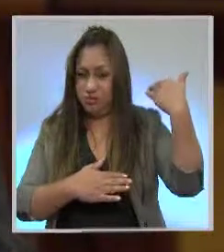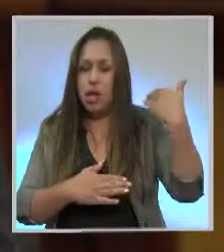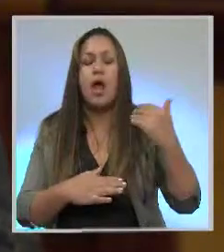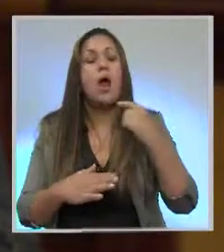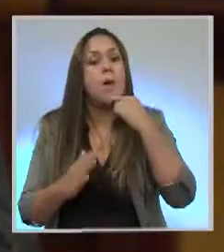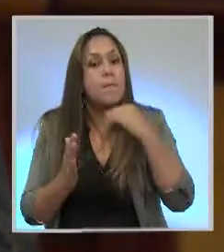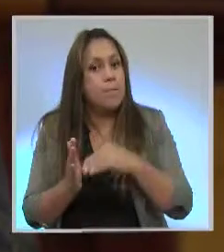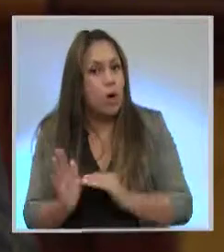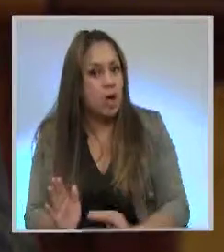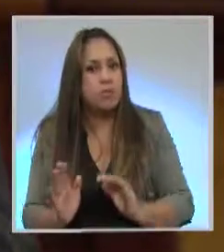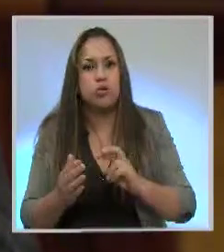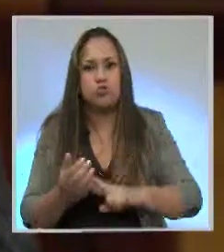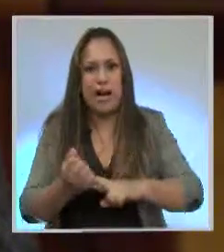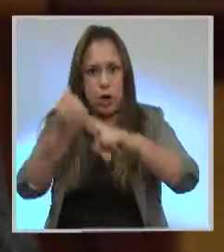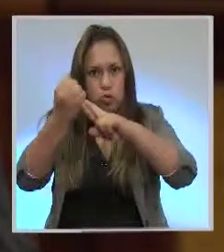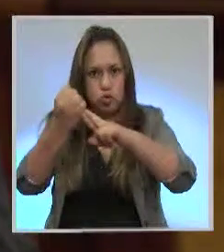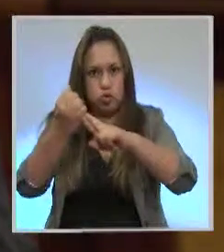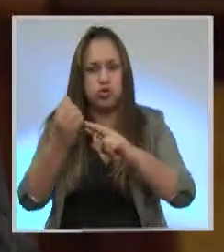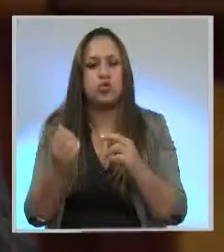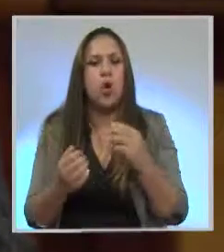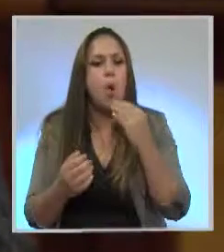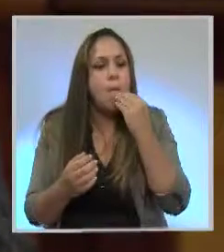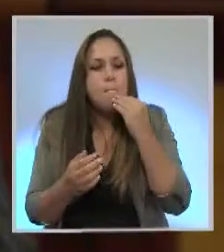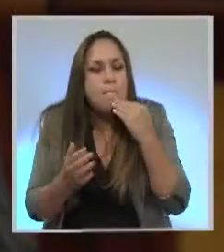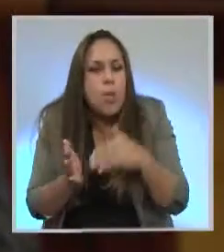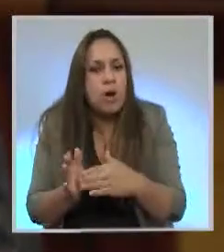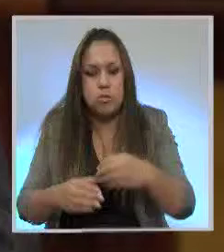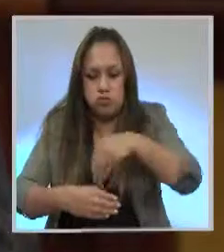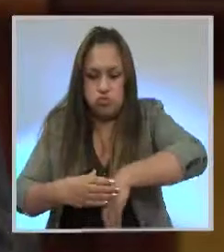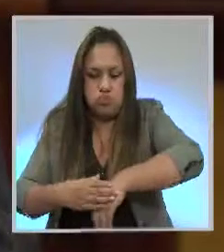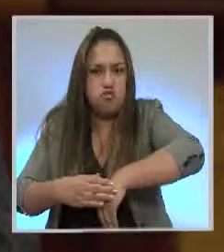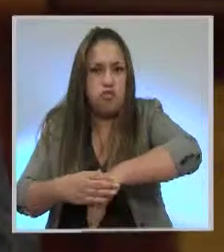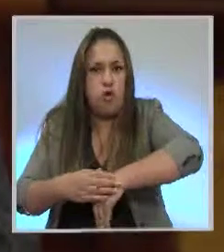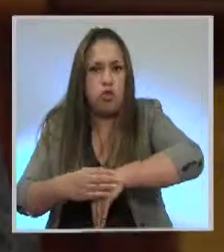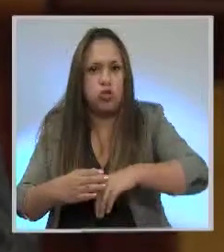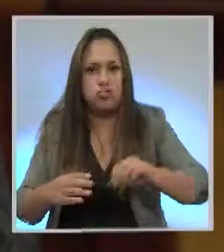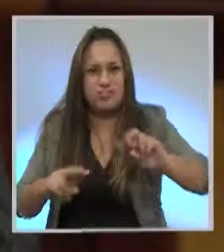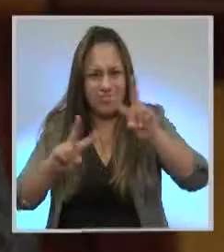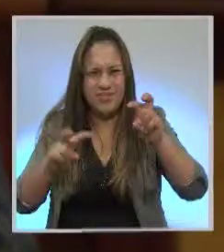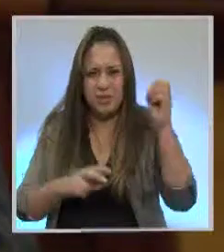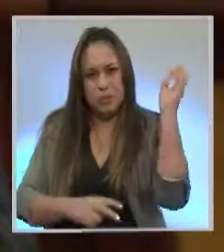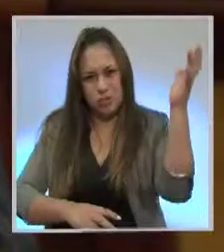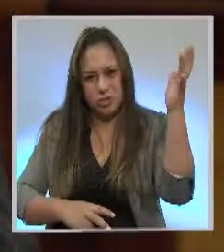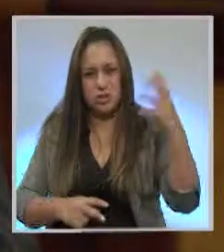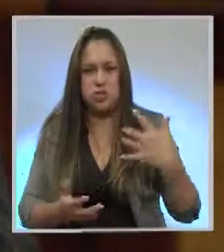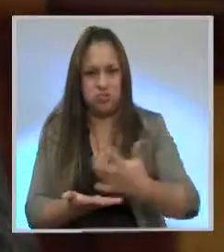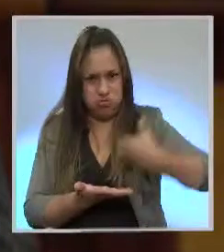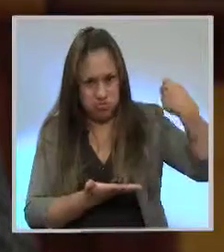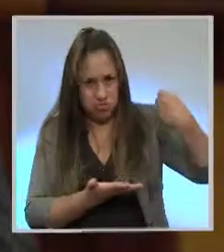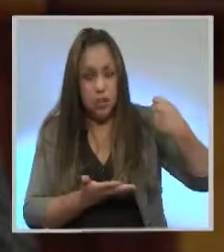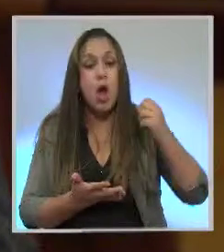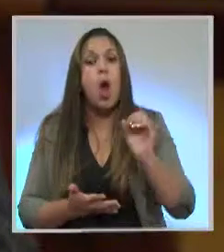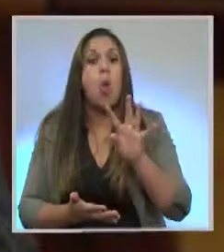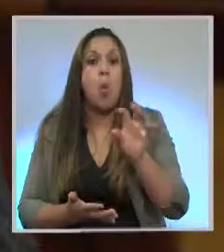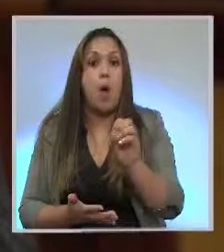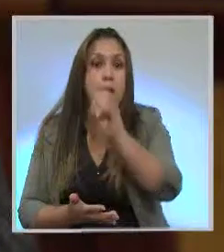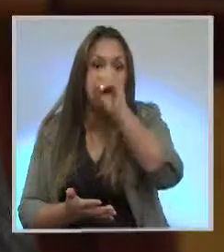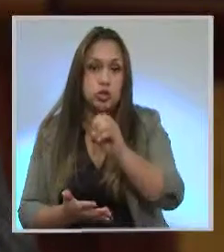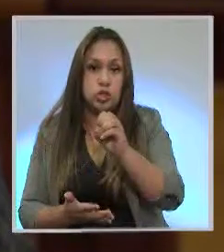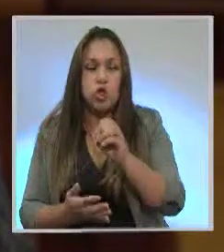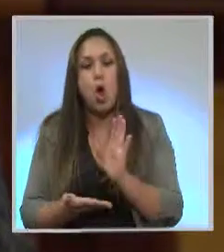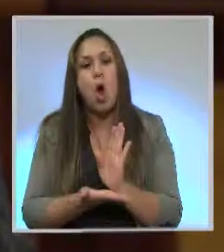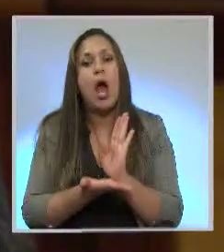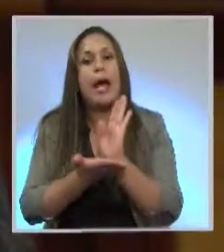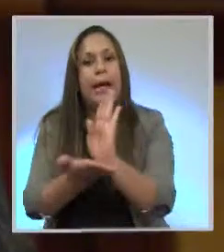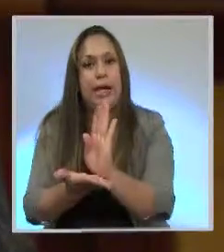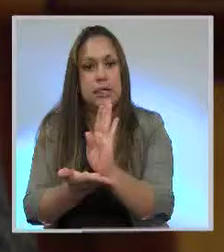recursos o los fondos previsionales del Magisterio, por ejemplo la eliminación del 40% de aporte del gobierno a